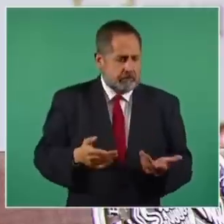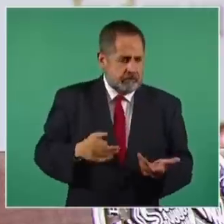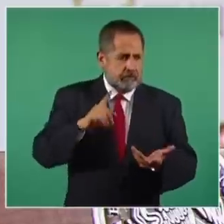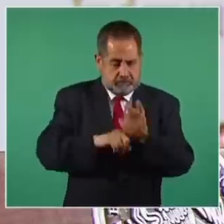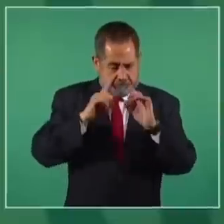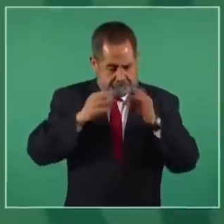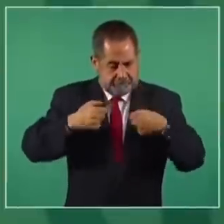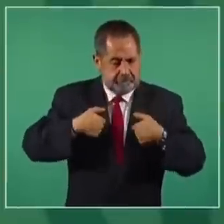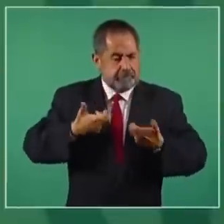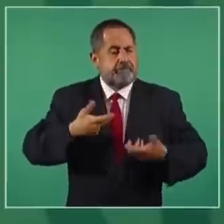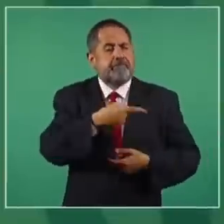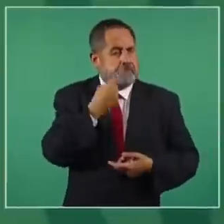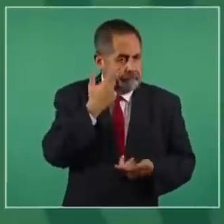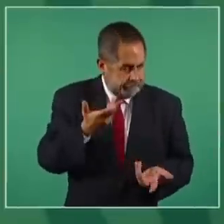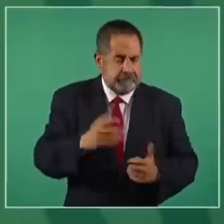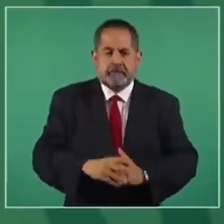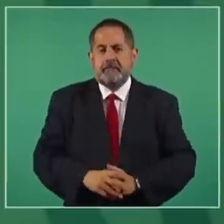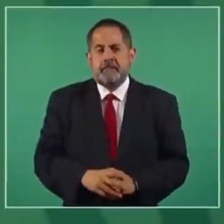viga en el propio.